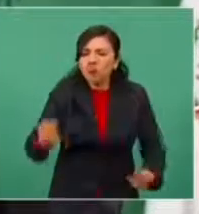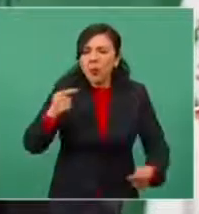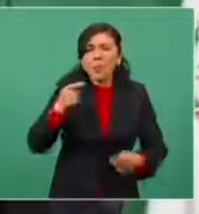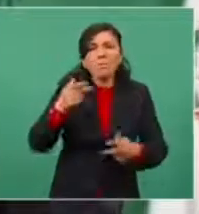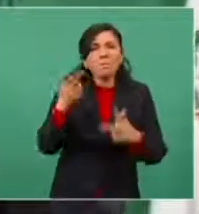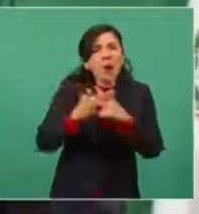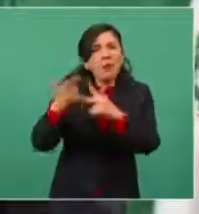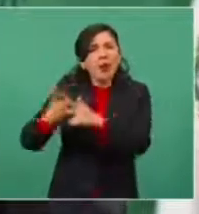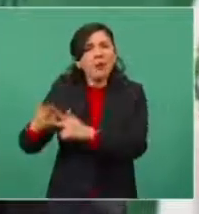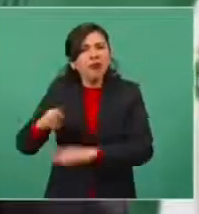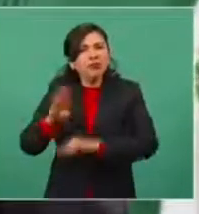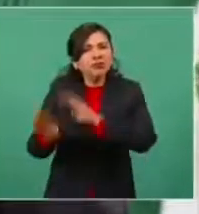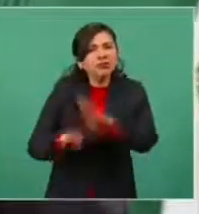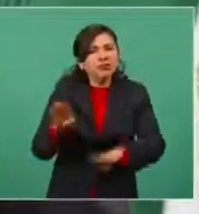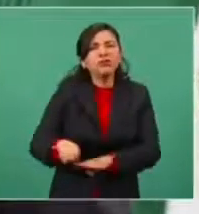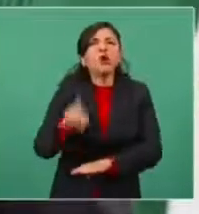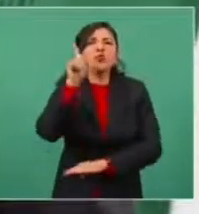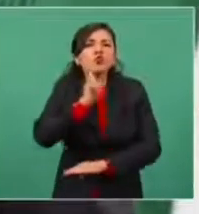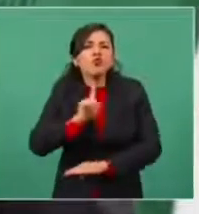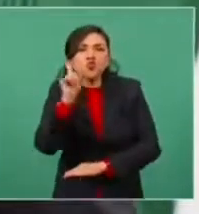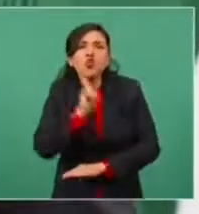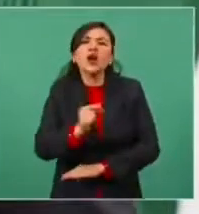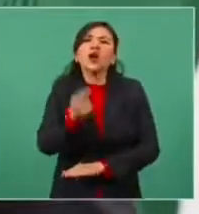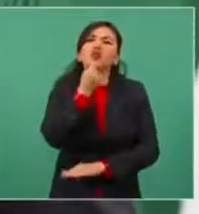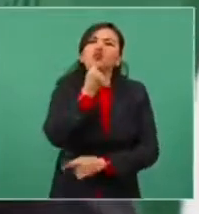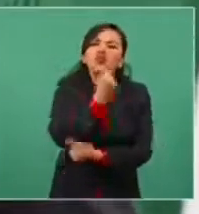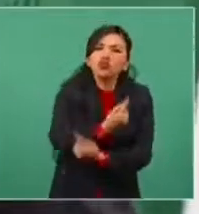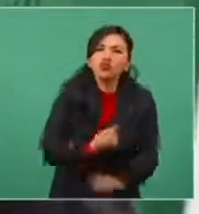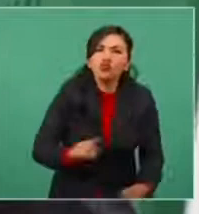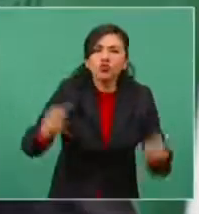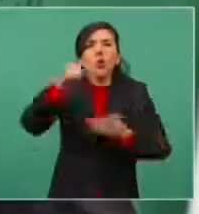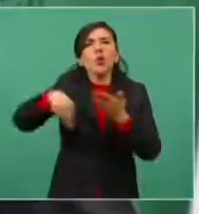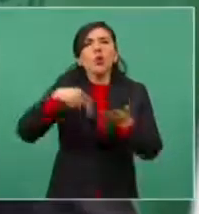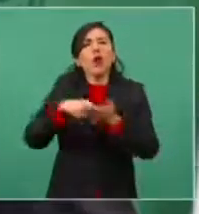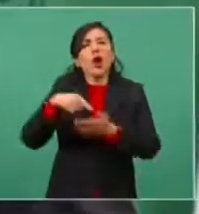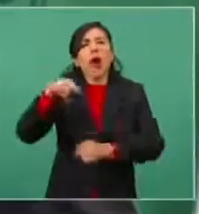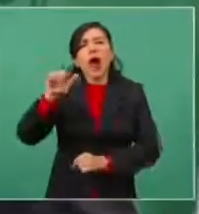mujeres en Bavispe,